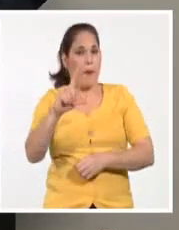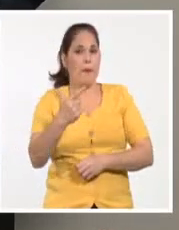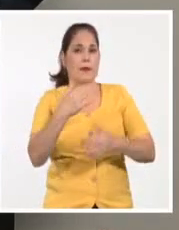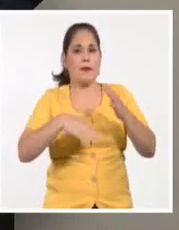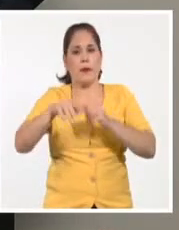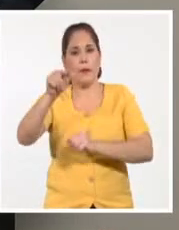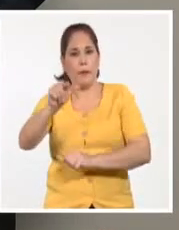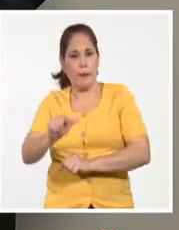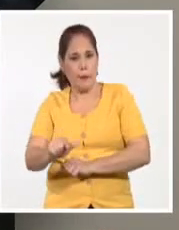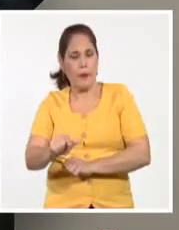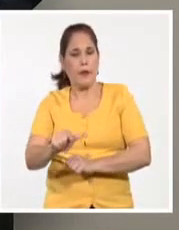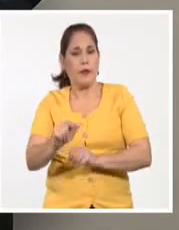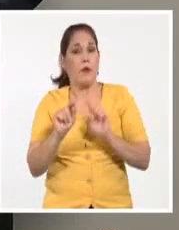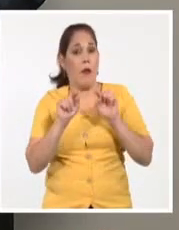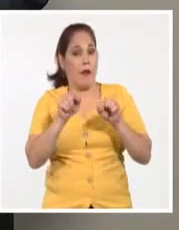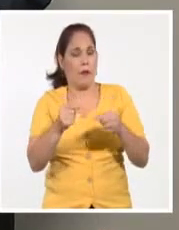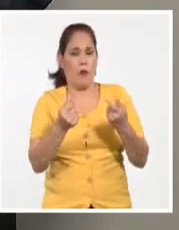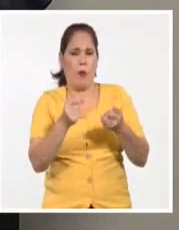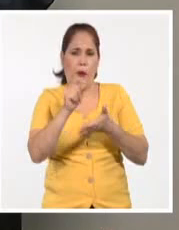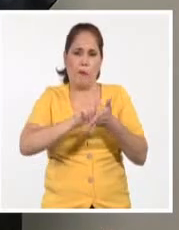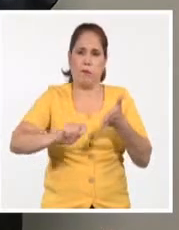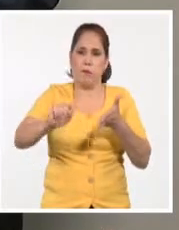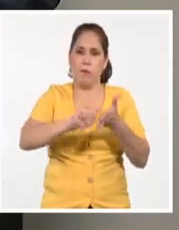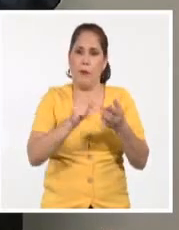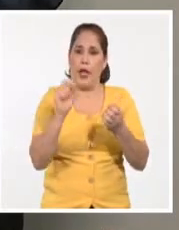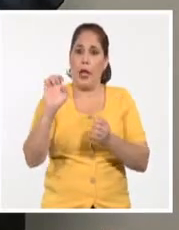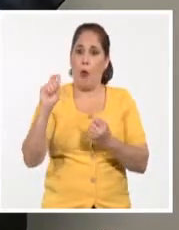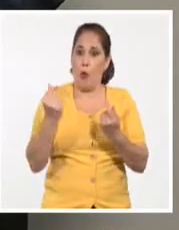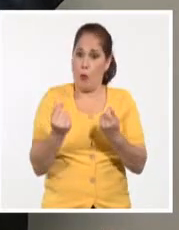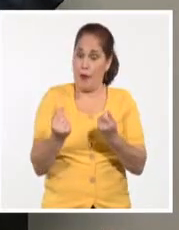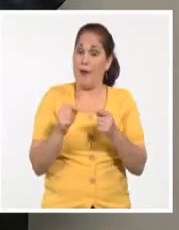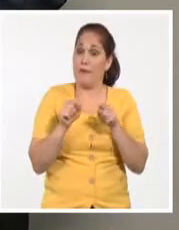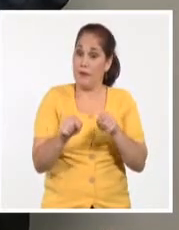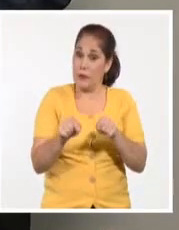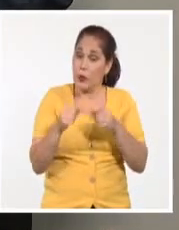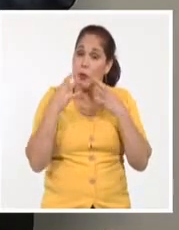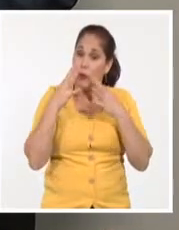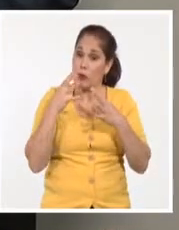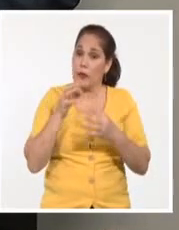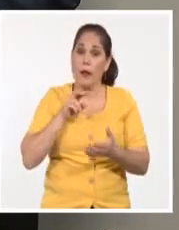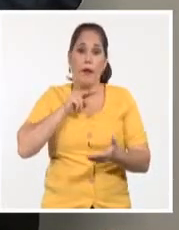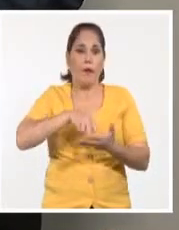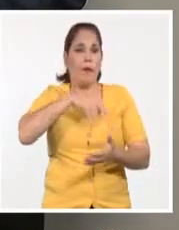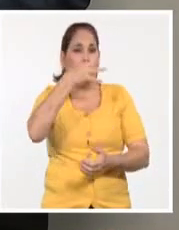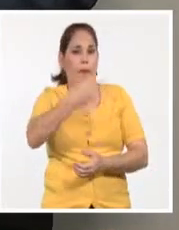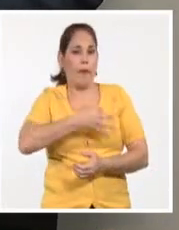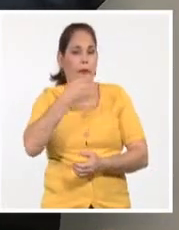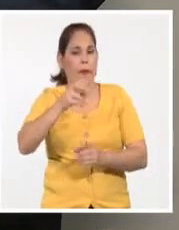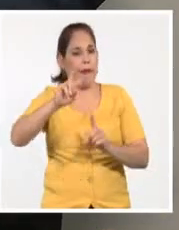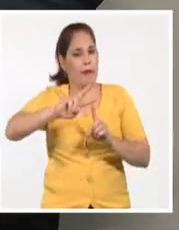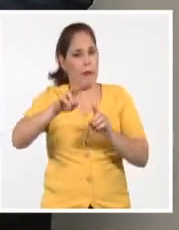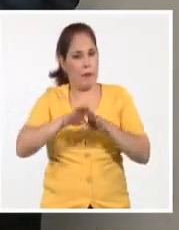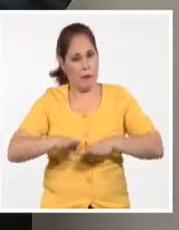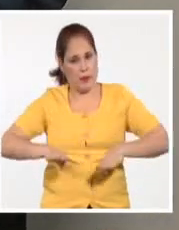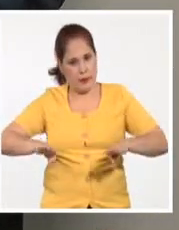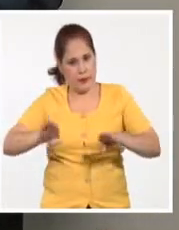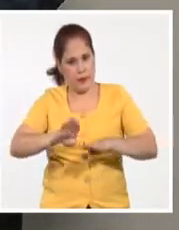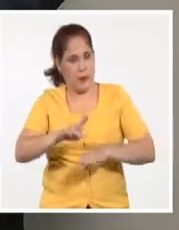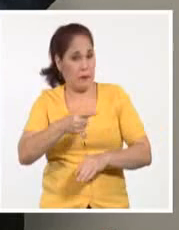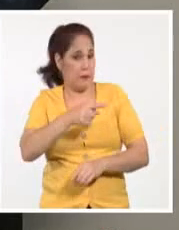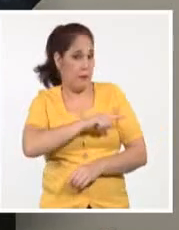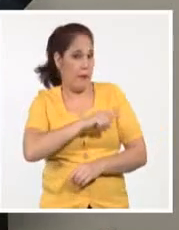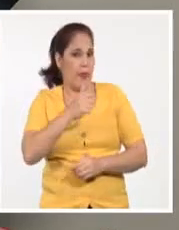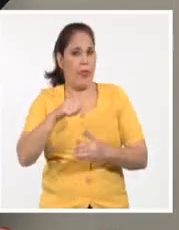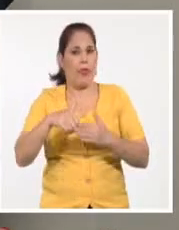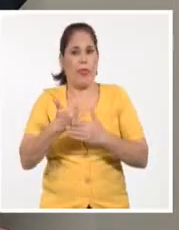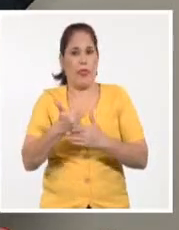ministro y titular del Ministerio de Economía y Planificación, Alejandro Gil Fernández, durante su comparecencia en el Espacio Televisivo Mesa Redonda el pasado día 10.